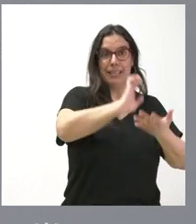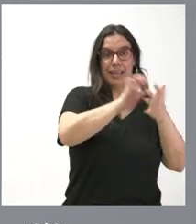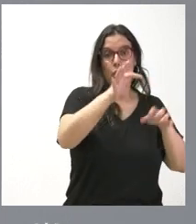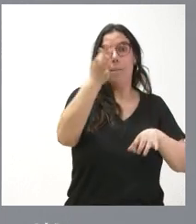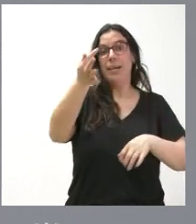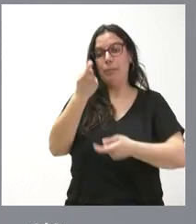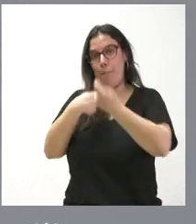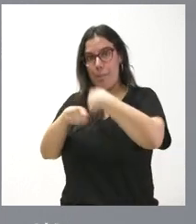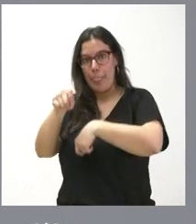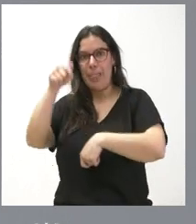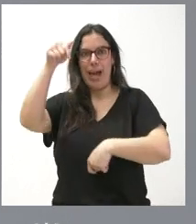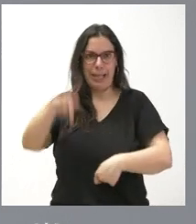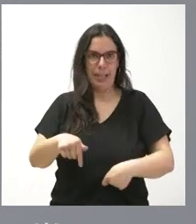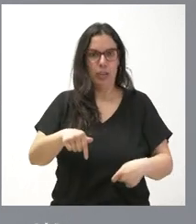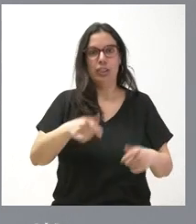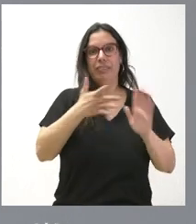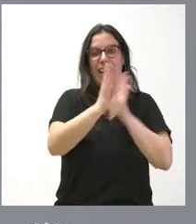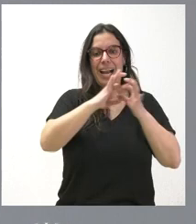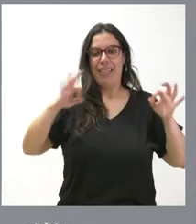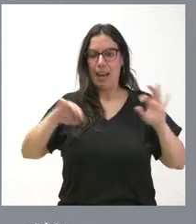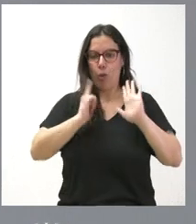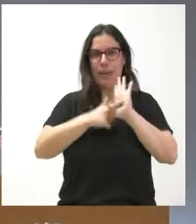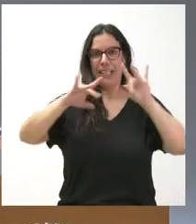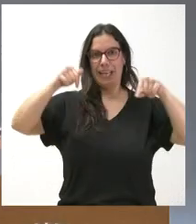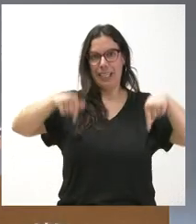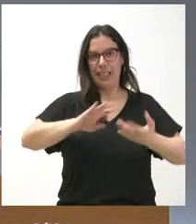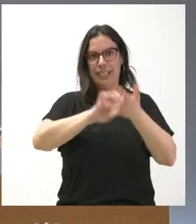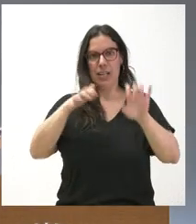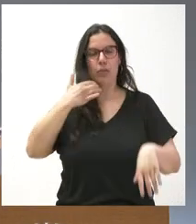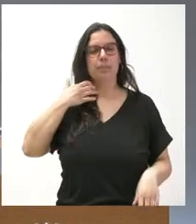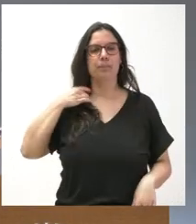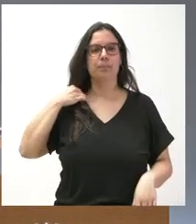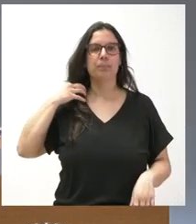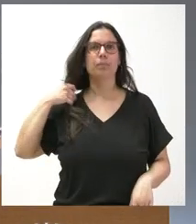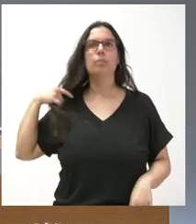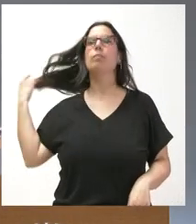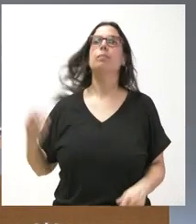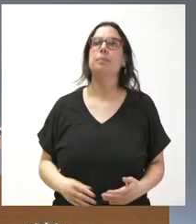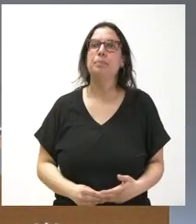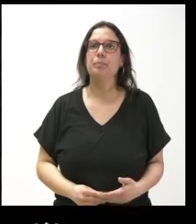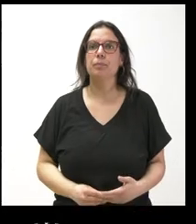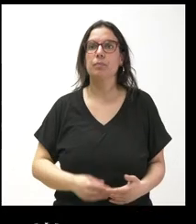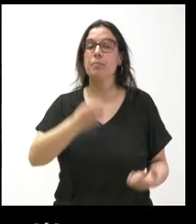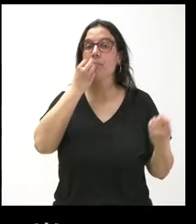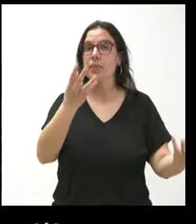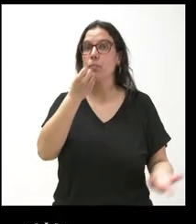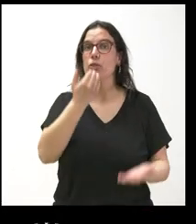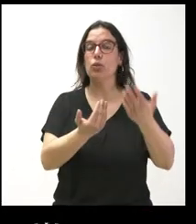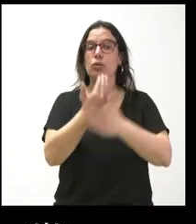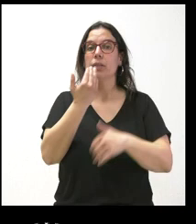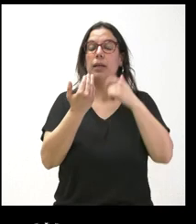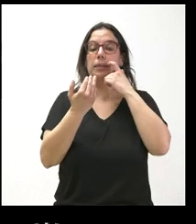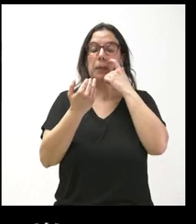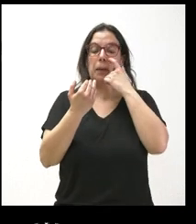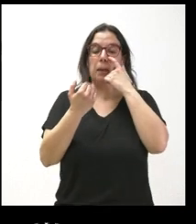vendidos, comercializados y llegan al consumidor de Castilla y León. ¿Qué tal? Buenos días. Yo quería preguntar por el anuncio que ha hecho su socio de